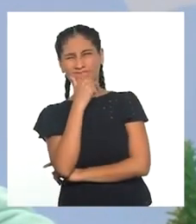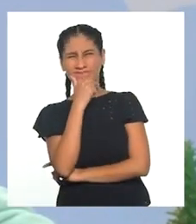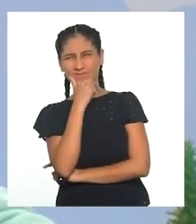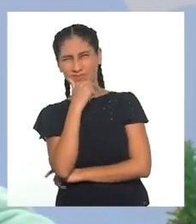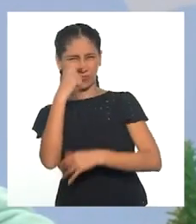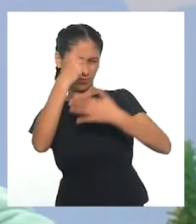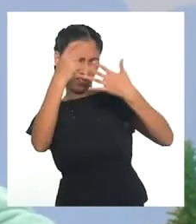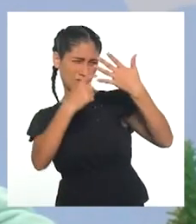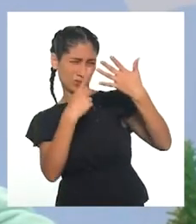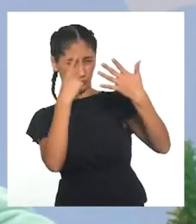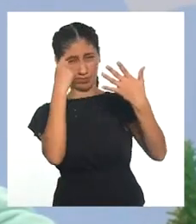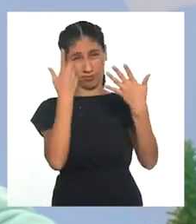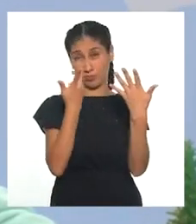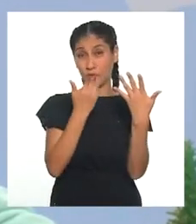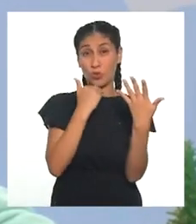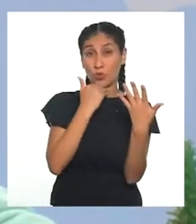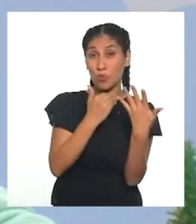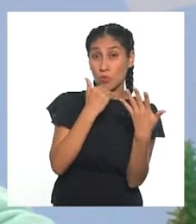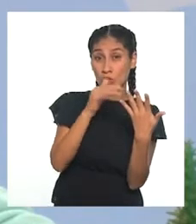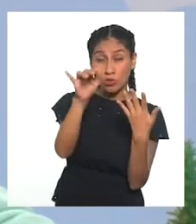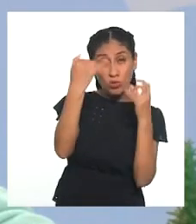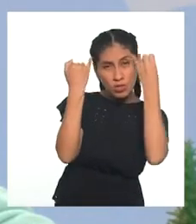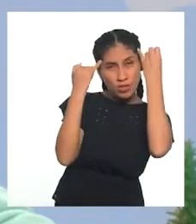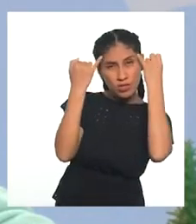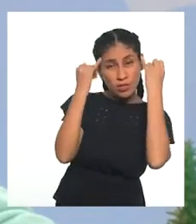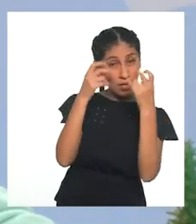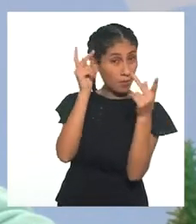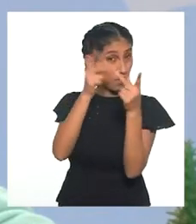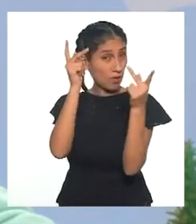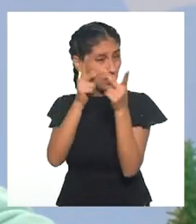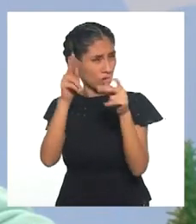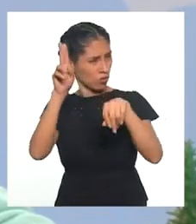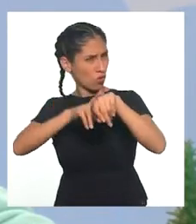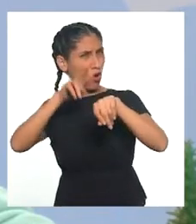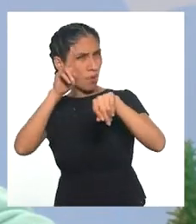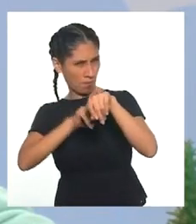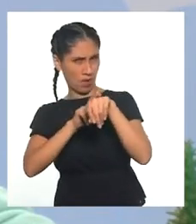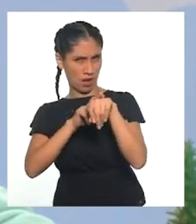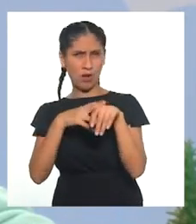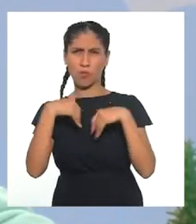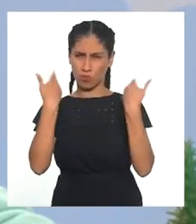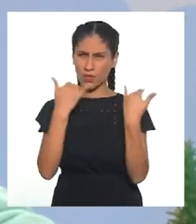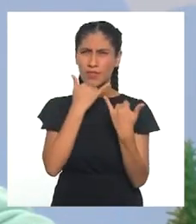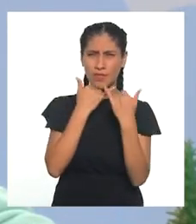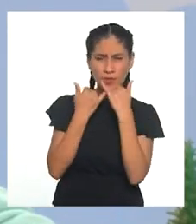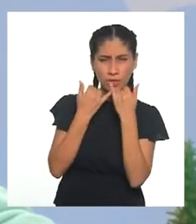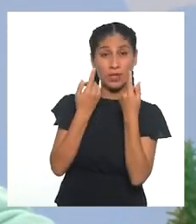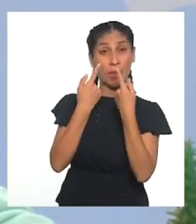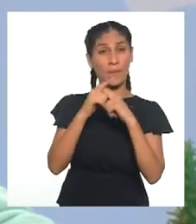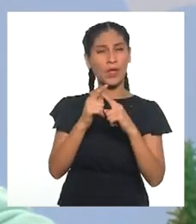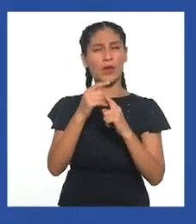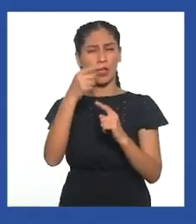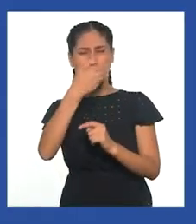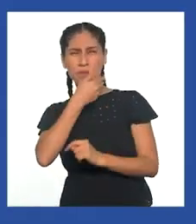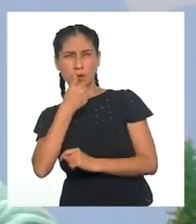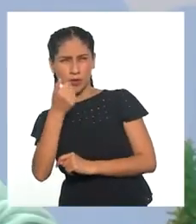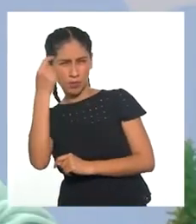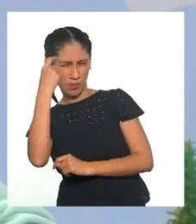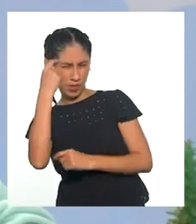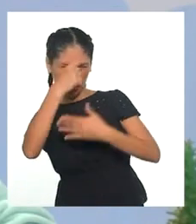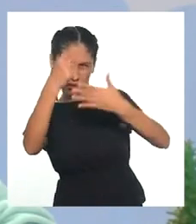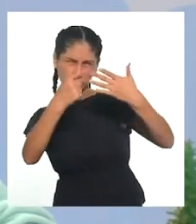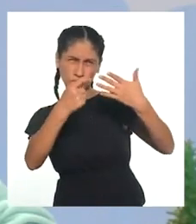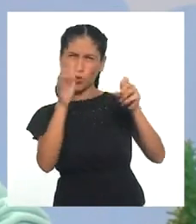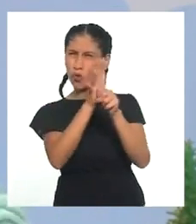eficientes. No importa que las ideas no sean perfectas. El propósito es tratar de cubrir todos los ángulos que se nos ocurran.